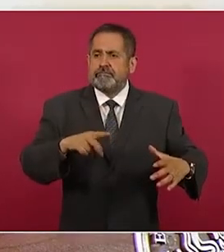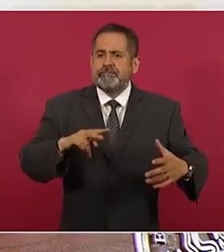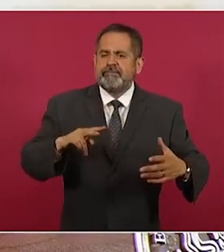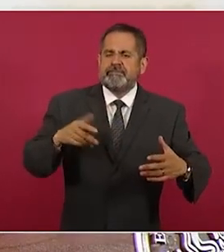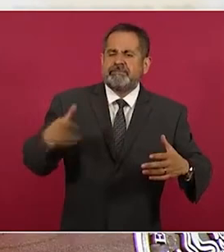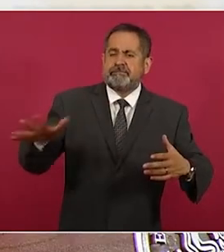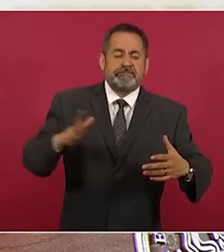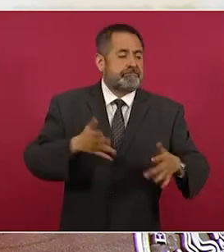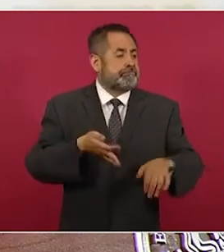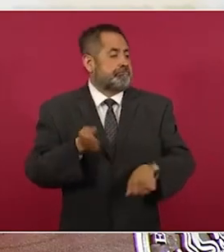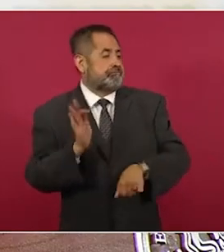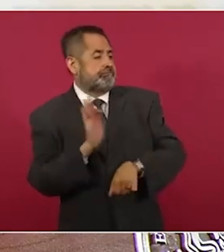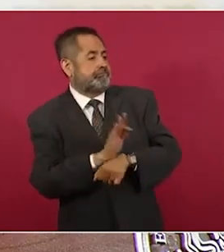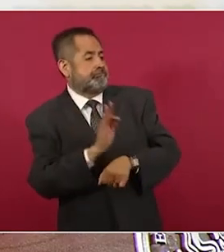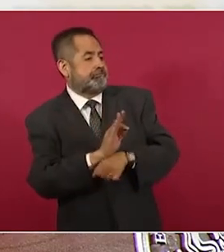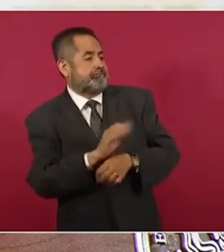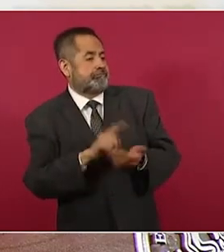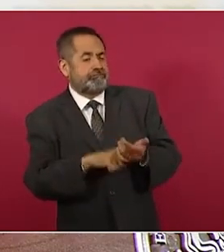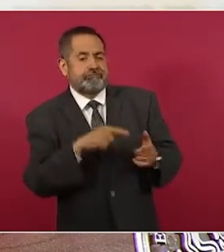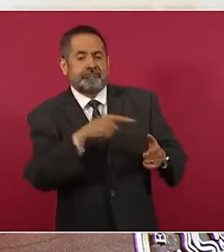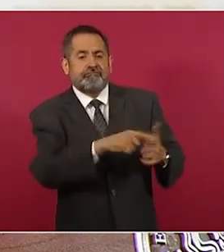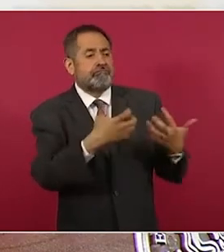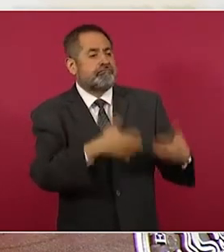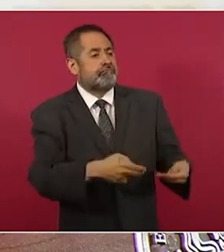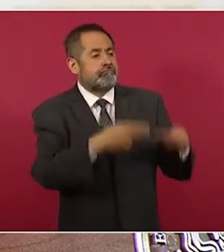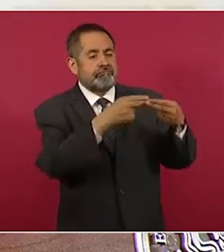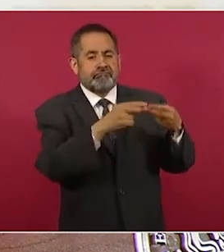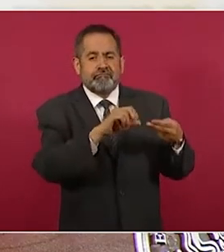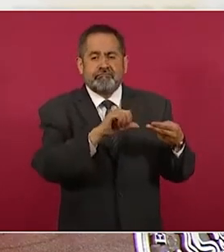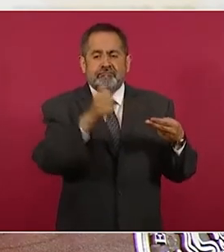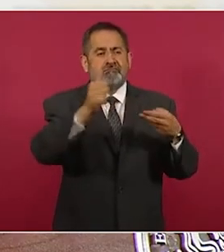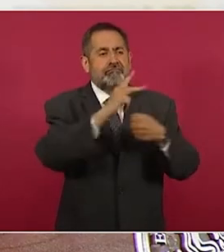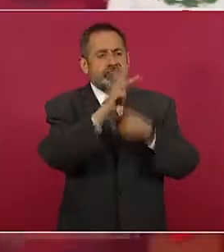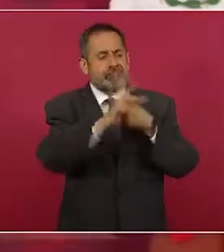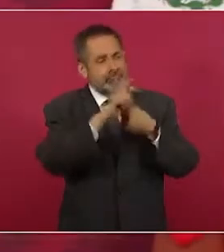de empresas extranjeras